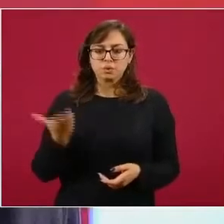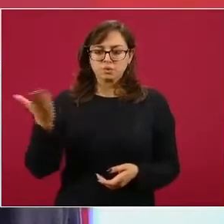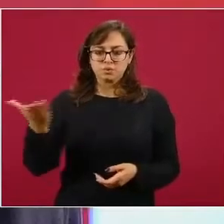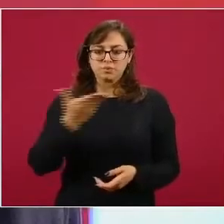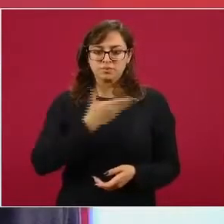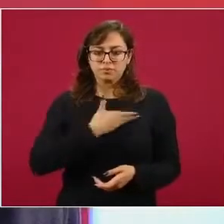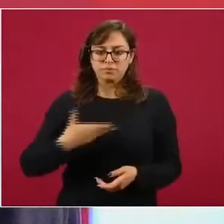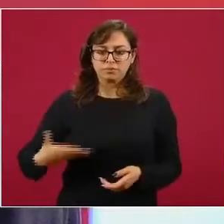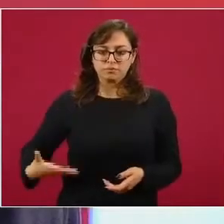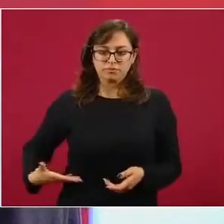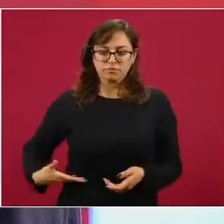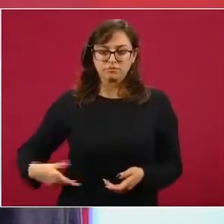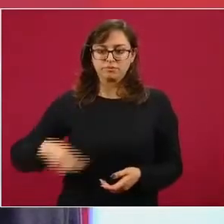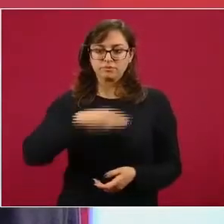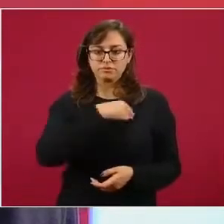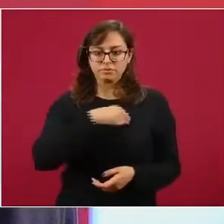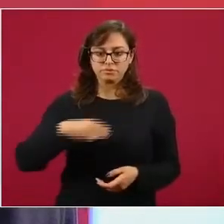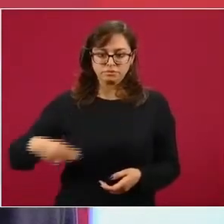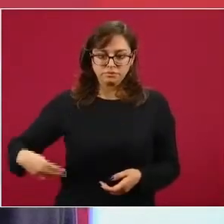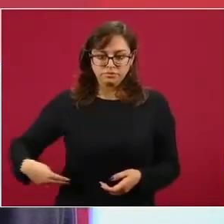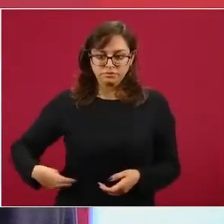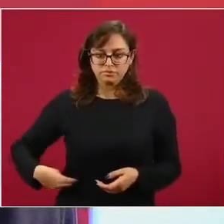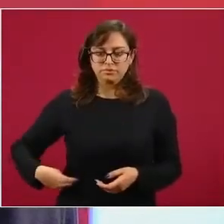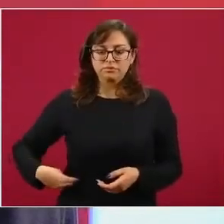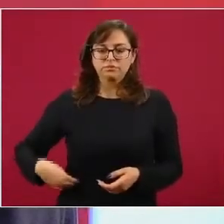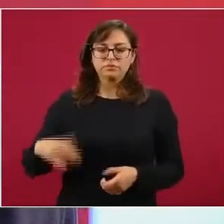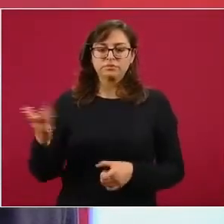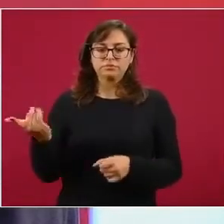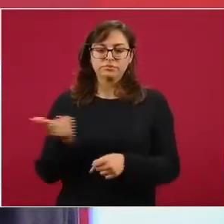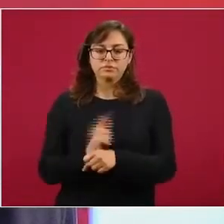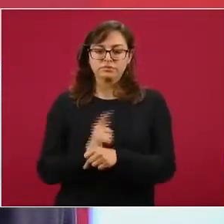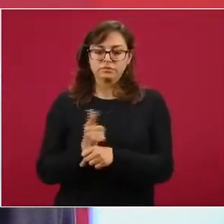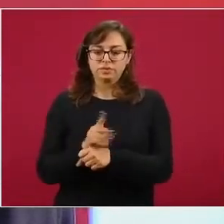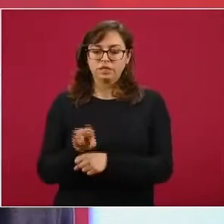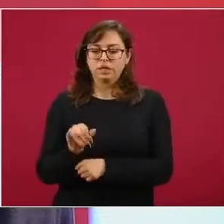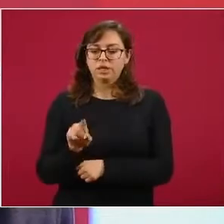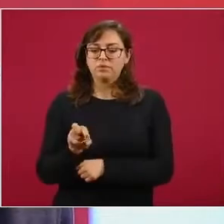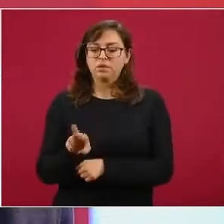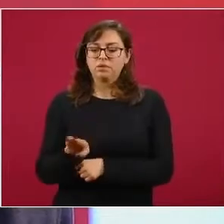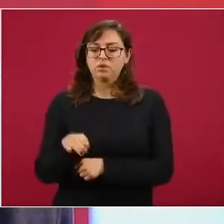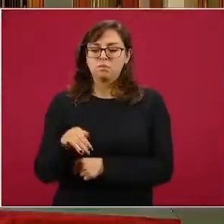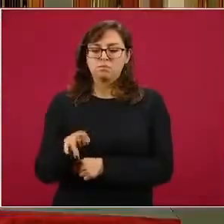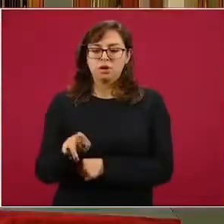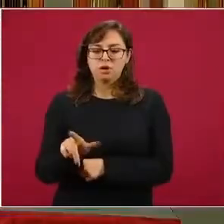constitucional de este municipio, el licenciado Víctor Manuel,